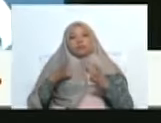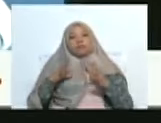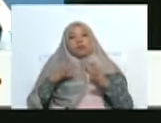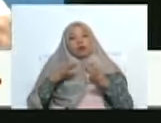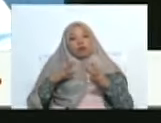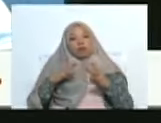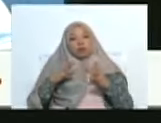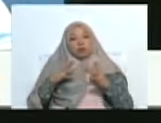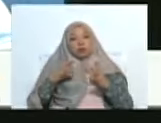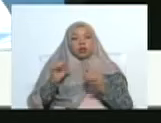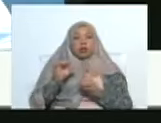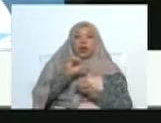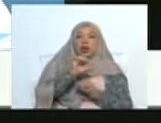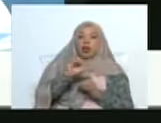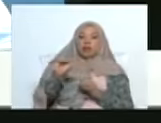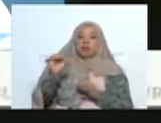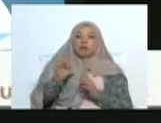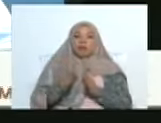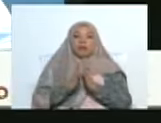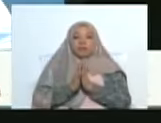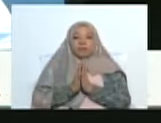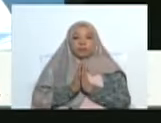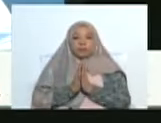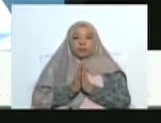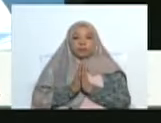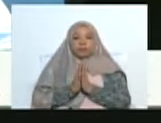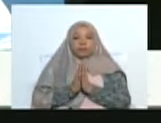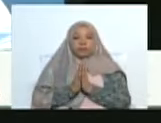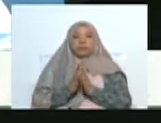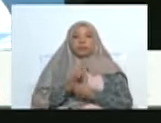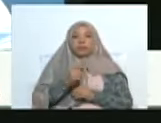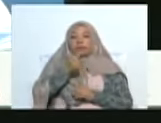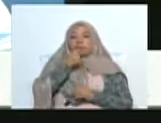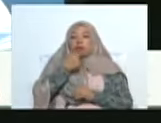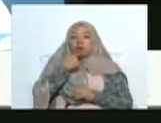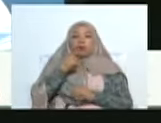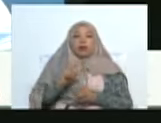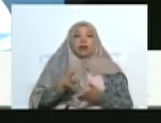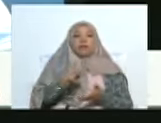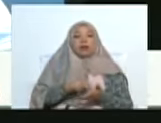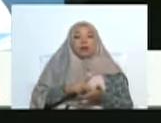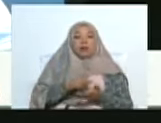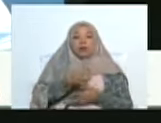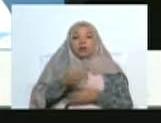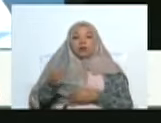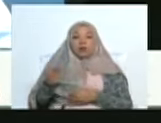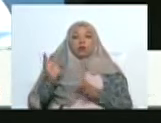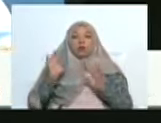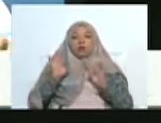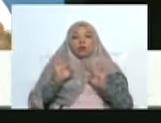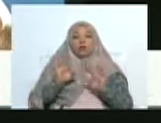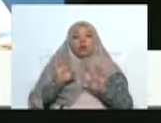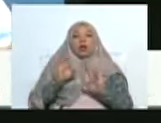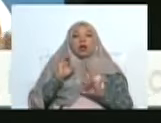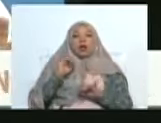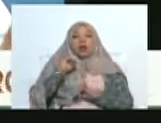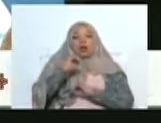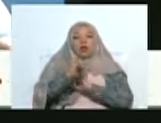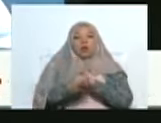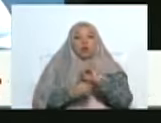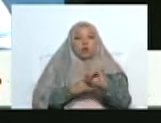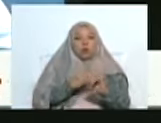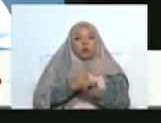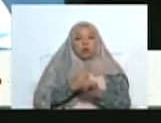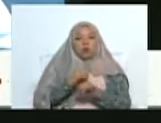mes de enero, febrero, tenemos unos números extraordinarios en materia de turismo receptivo, llegadas internacionales que hacen una